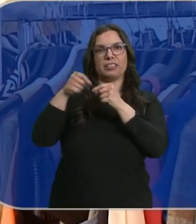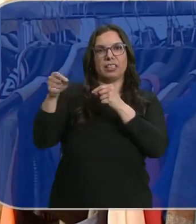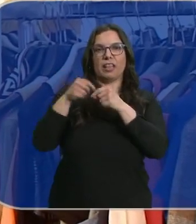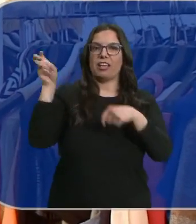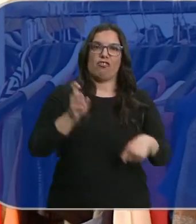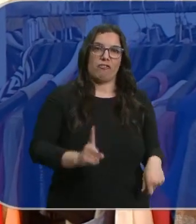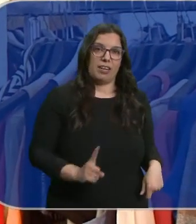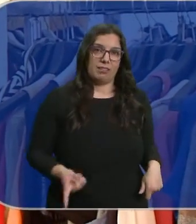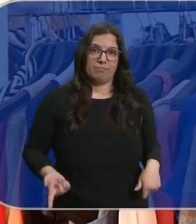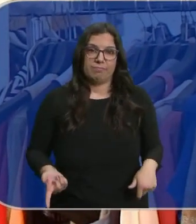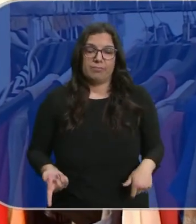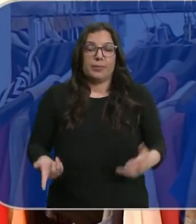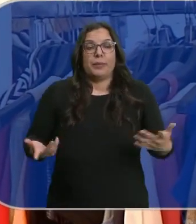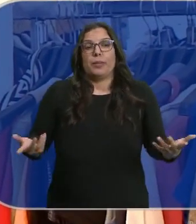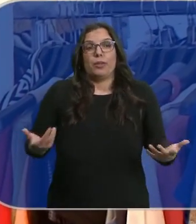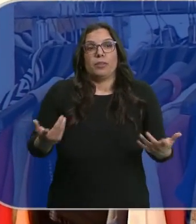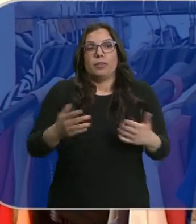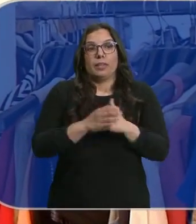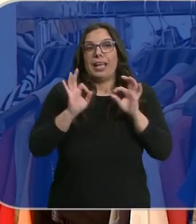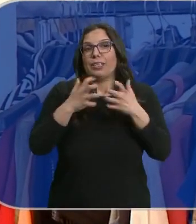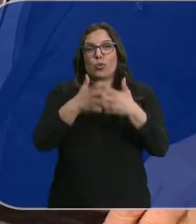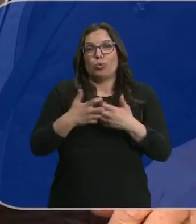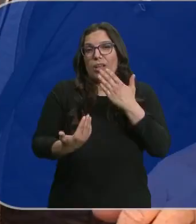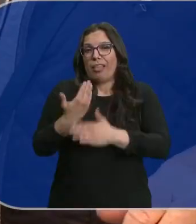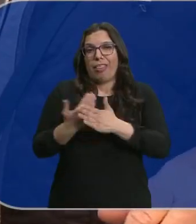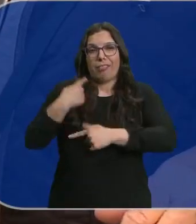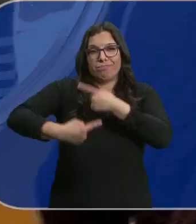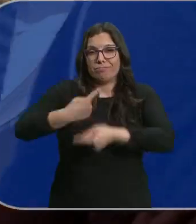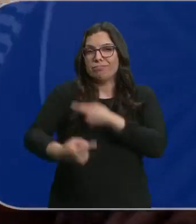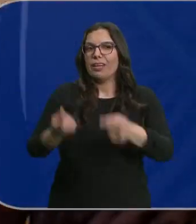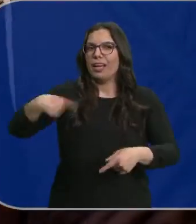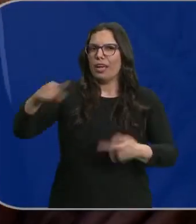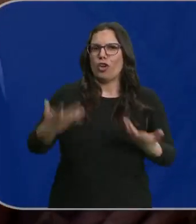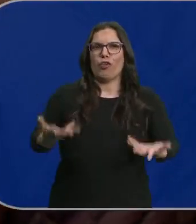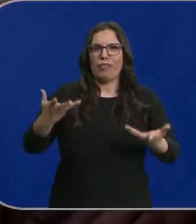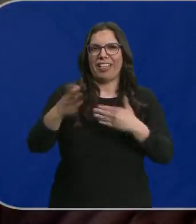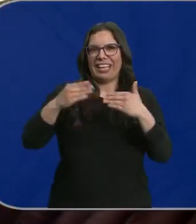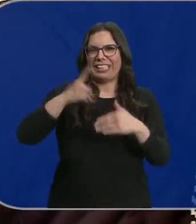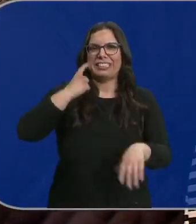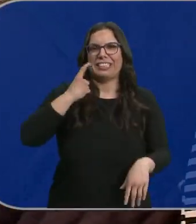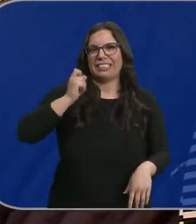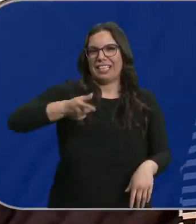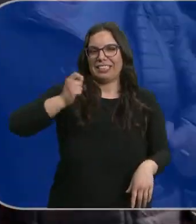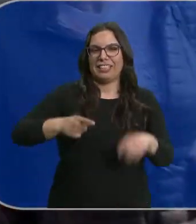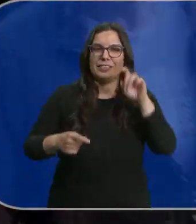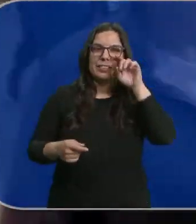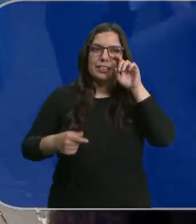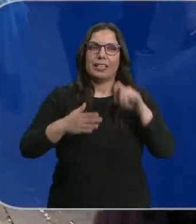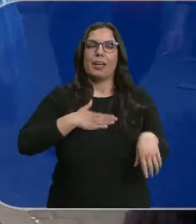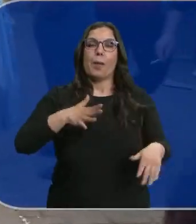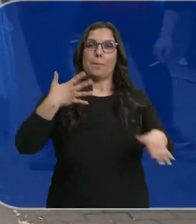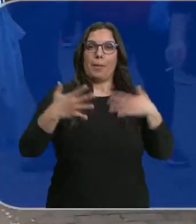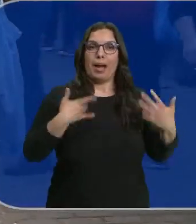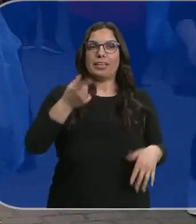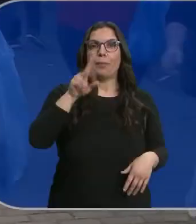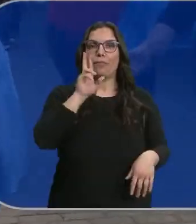no bajan al mercadillo. Pero bueno, esto es una lucha diaria. Ellos siguen sirviendo a clientes habituales. Pues aparte que es maja, hemos